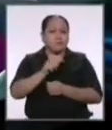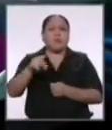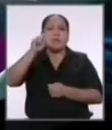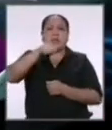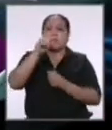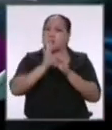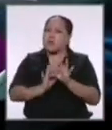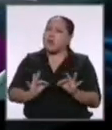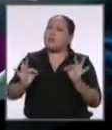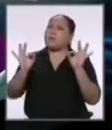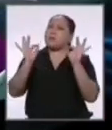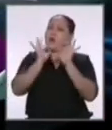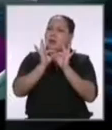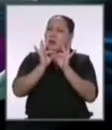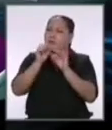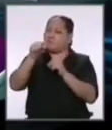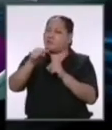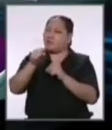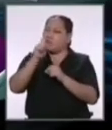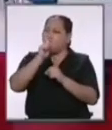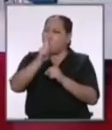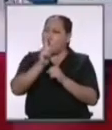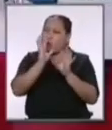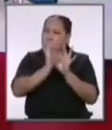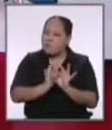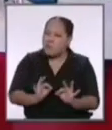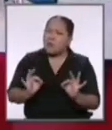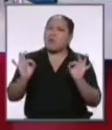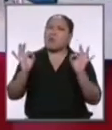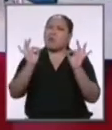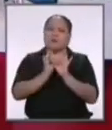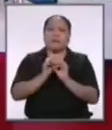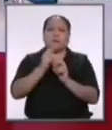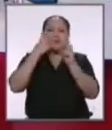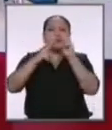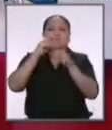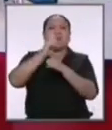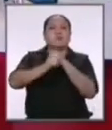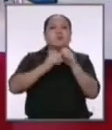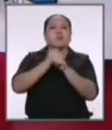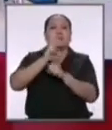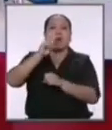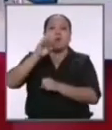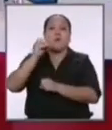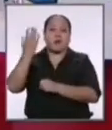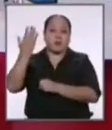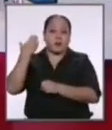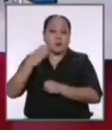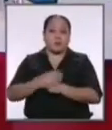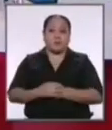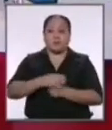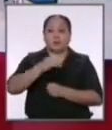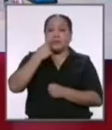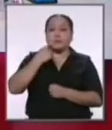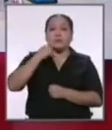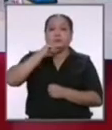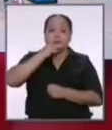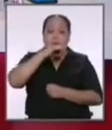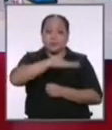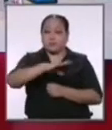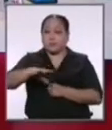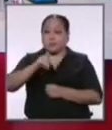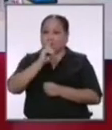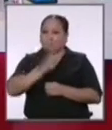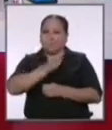importantísimos y preponderantes pero uno de ellos tiene que ver con lo que hemos visto en el año 20 es decir los niños las niñas no han ido a la